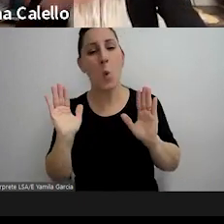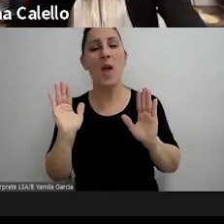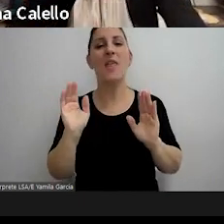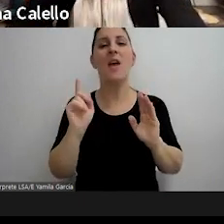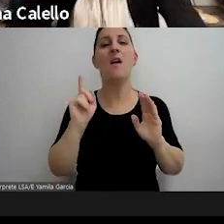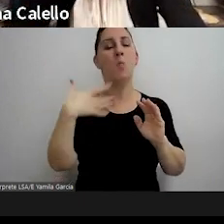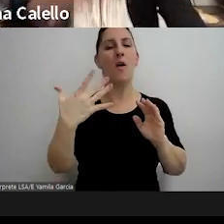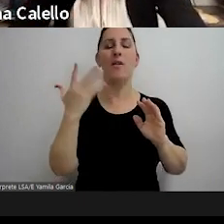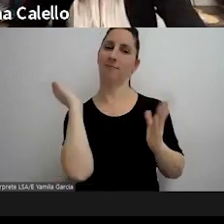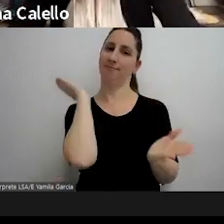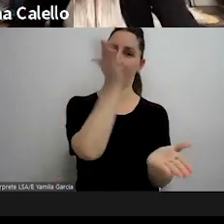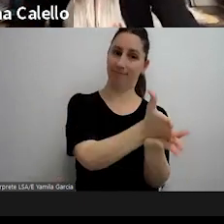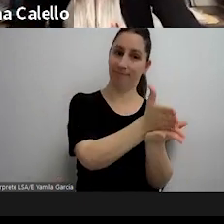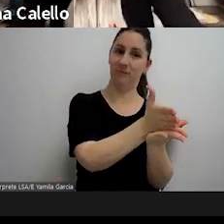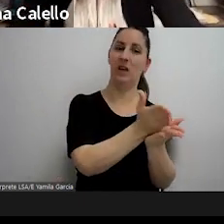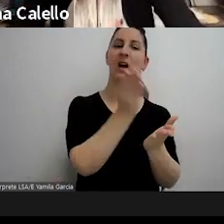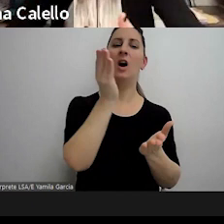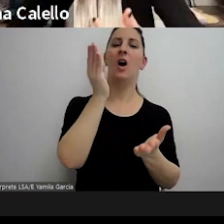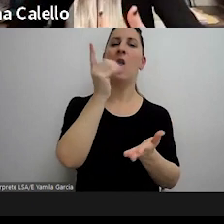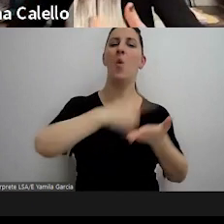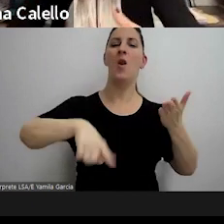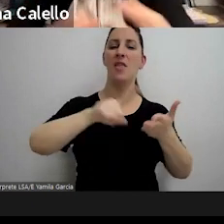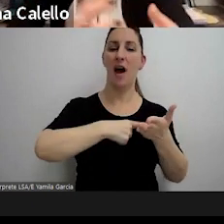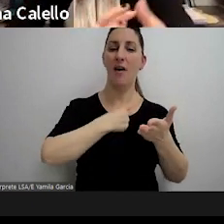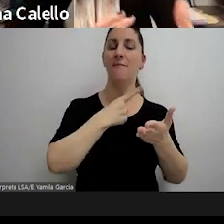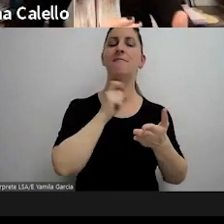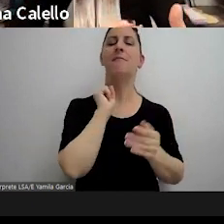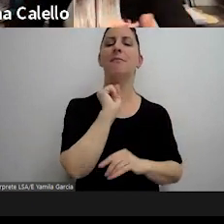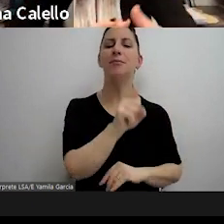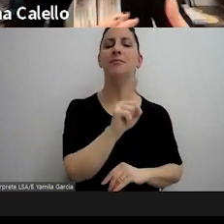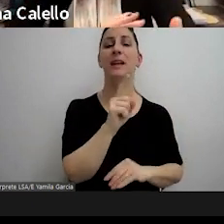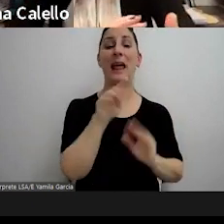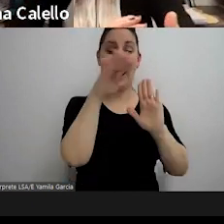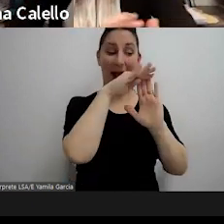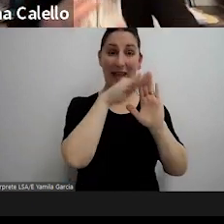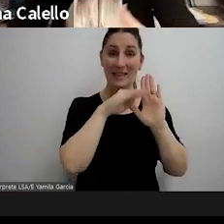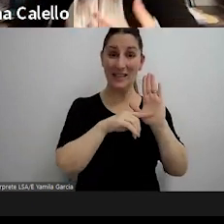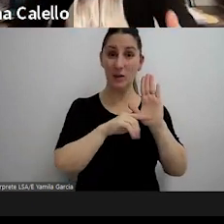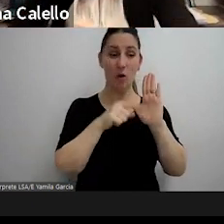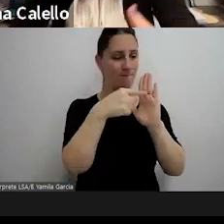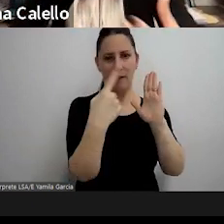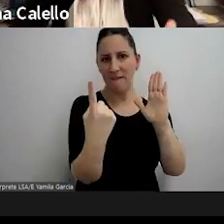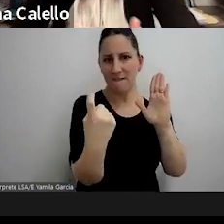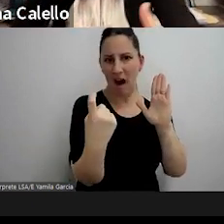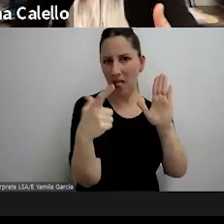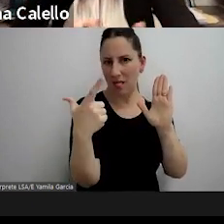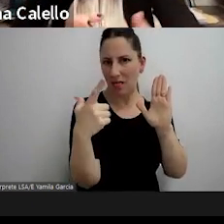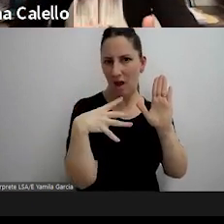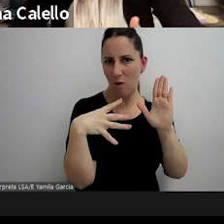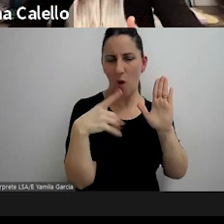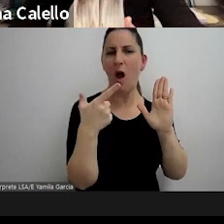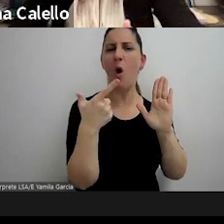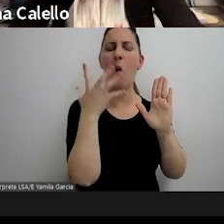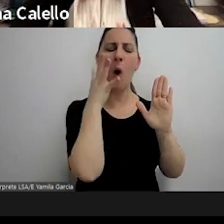sancionables con la unidad absoluta que básicamente son aquellos en que estos requisitos faltan o tienen algún